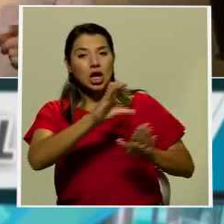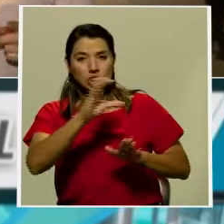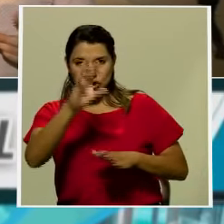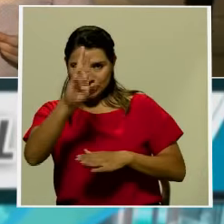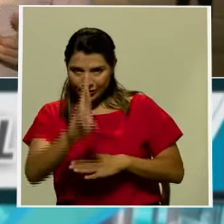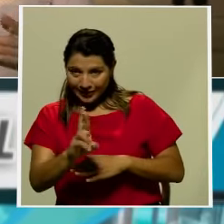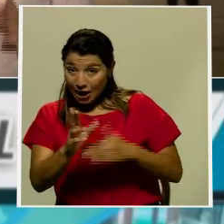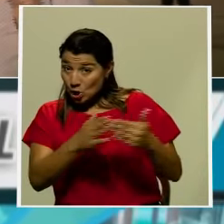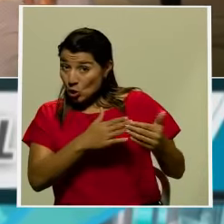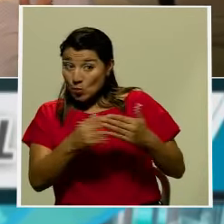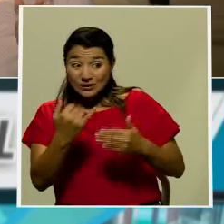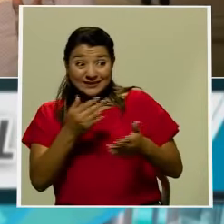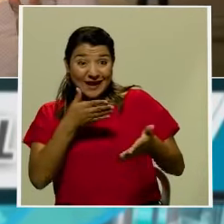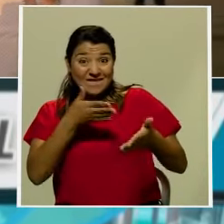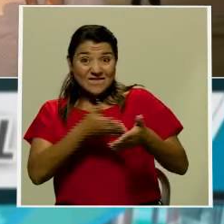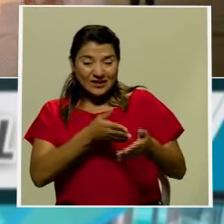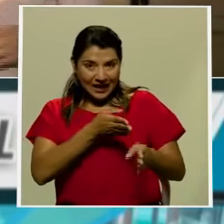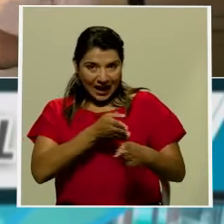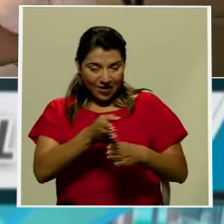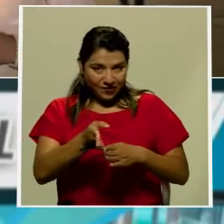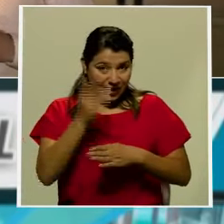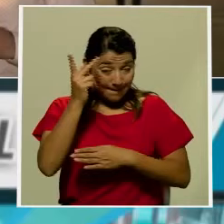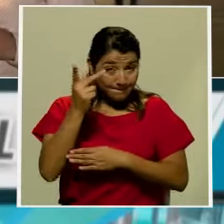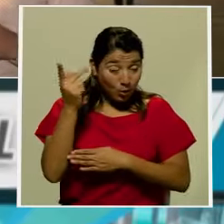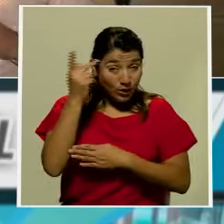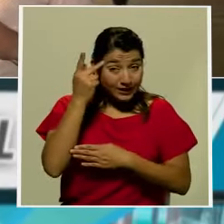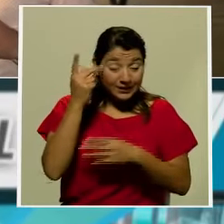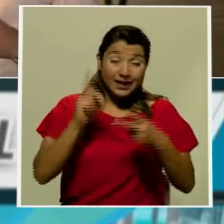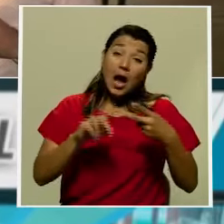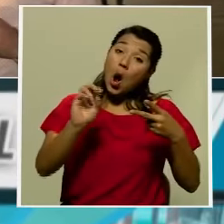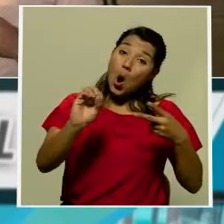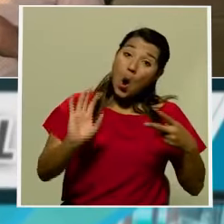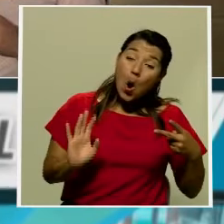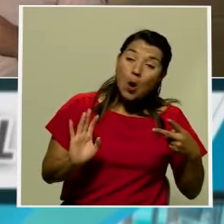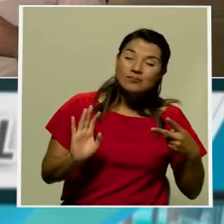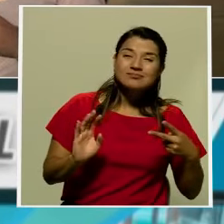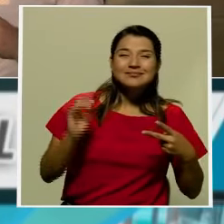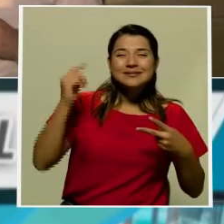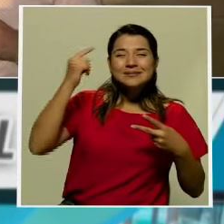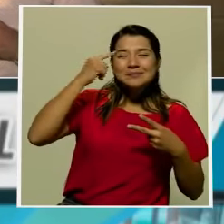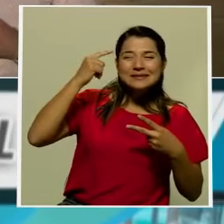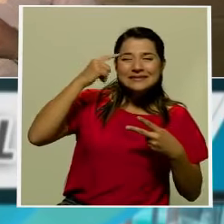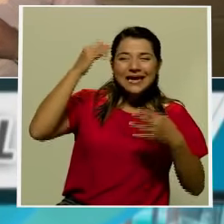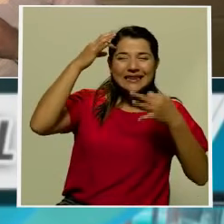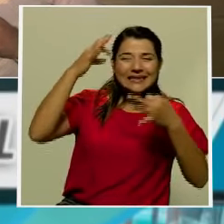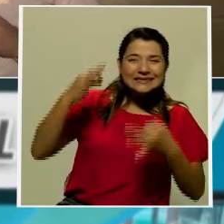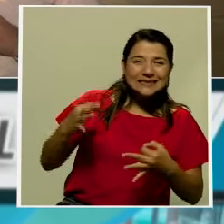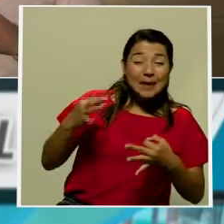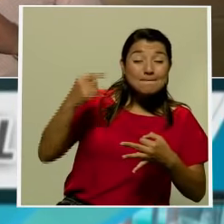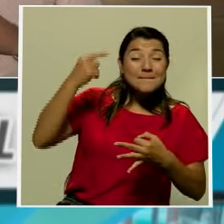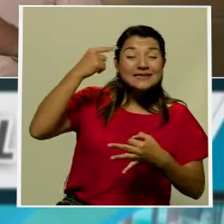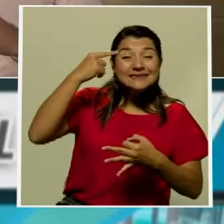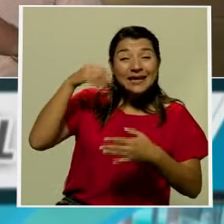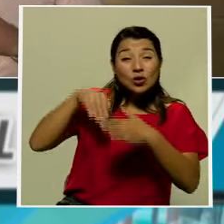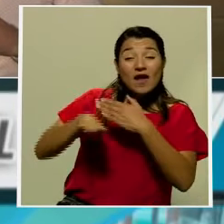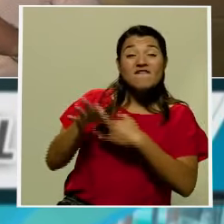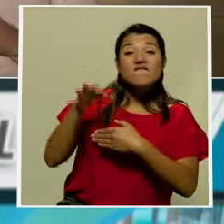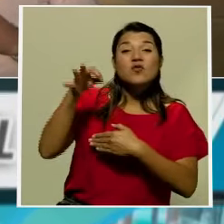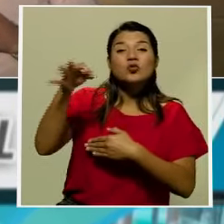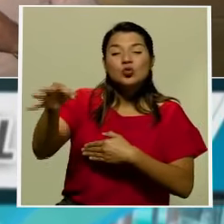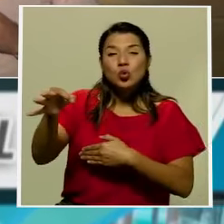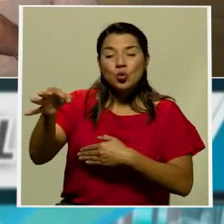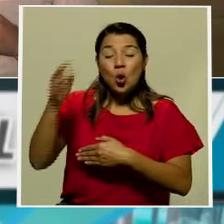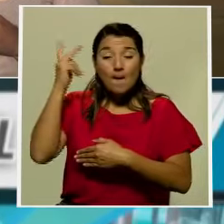tenga un costo político o bien pues pensar y obstruir por ejemplo proyectos simplemente porque